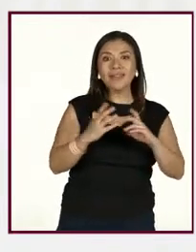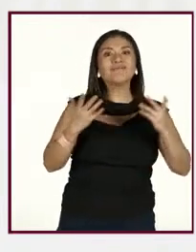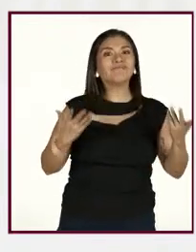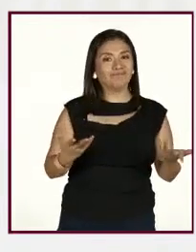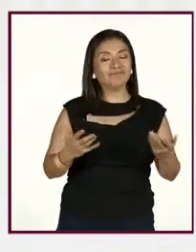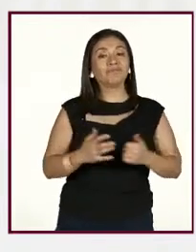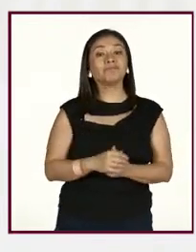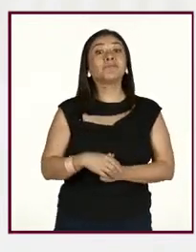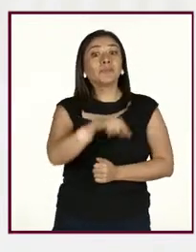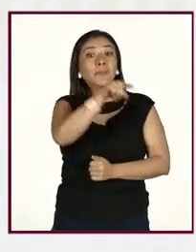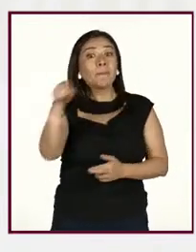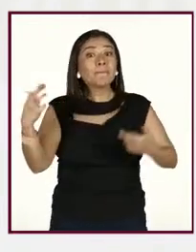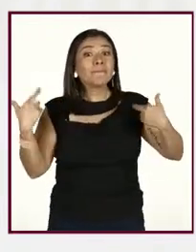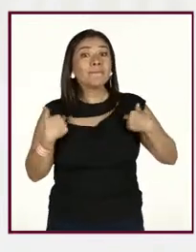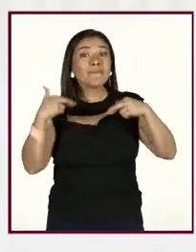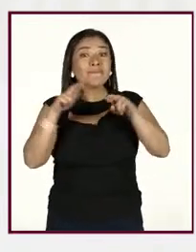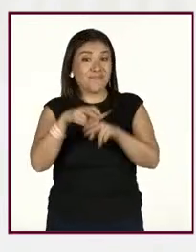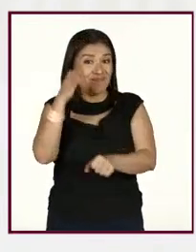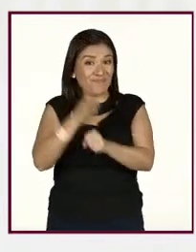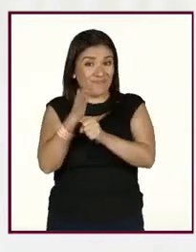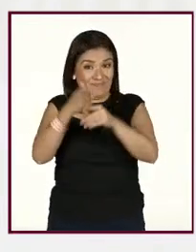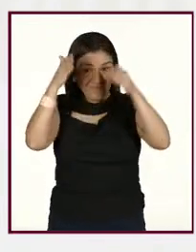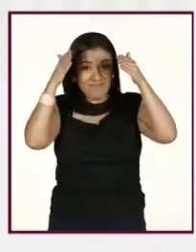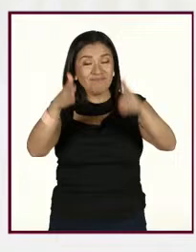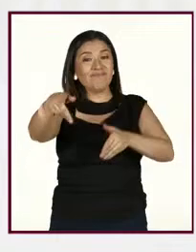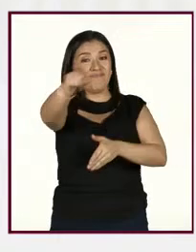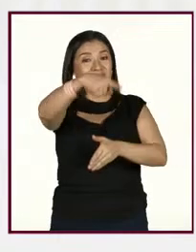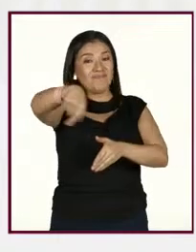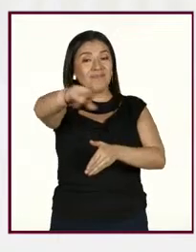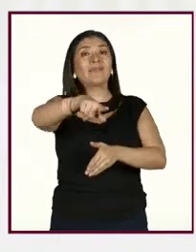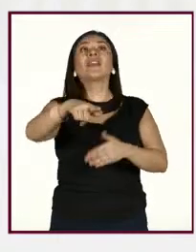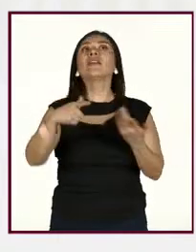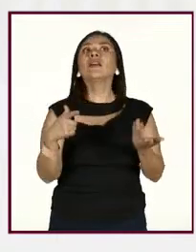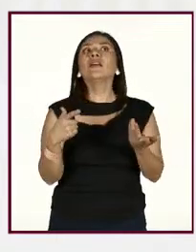en el docente, en este caso ahorita que estamos hablando de esta población específica,